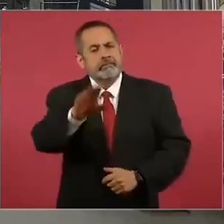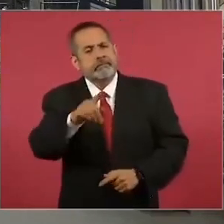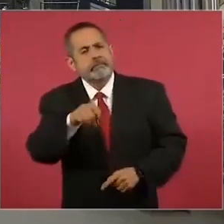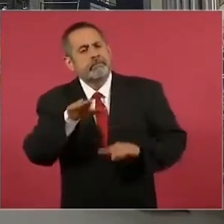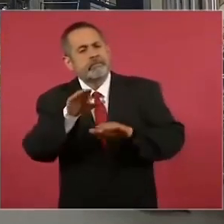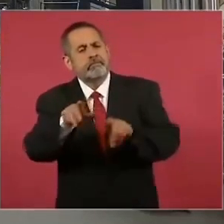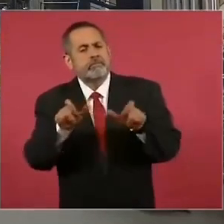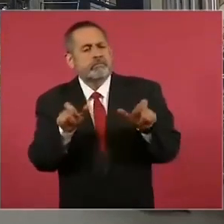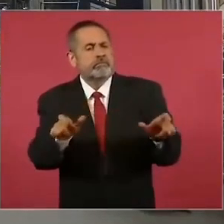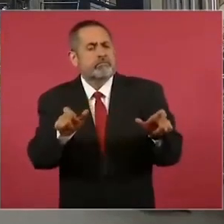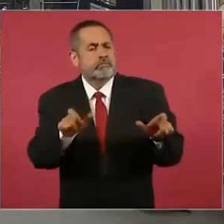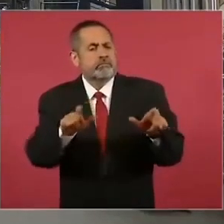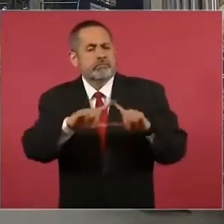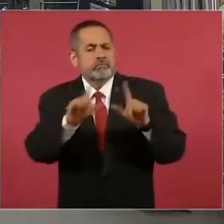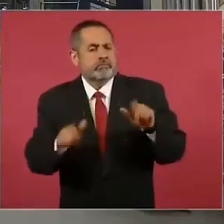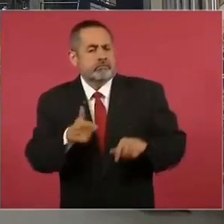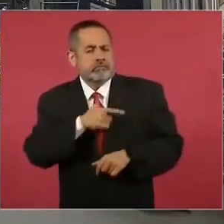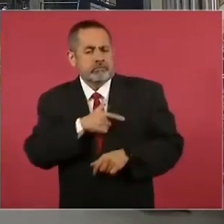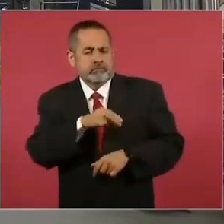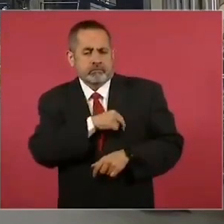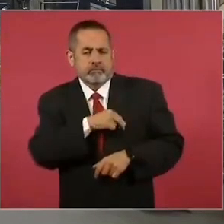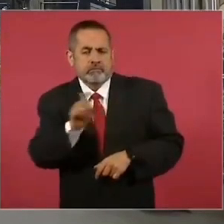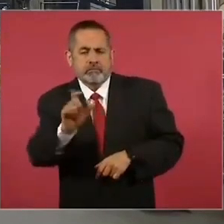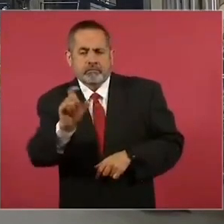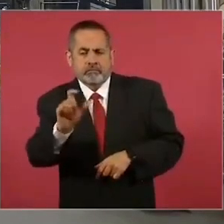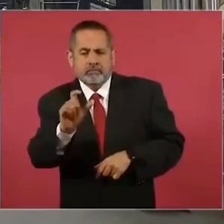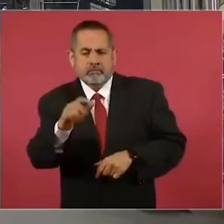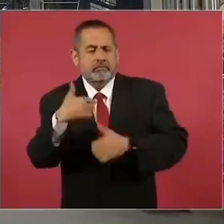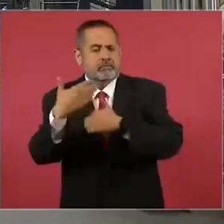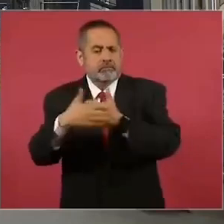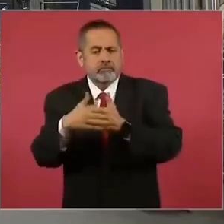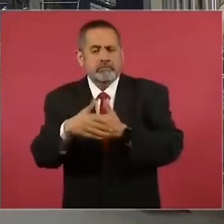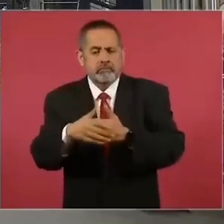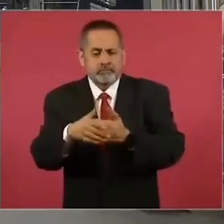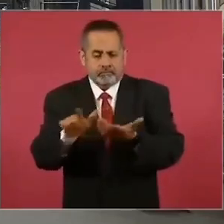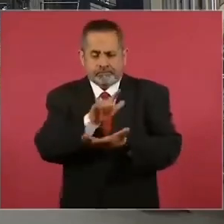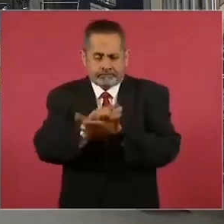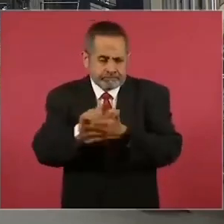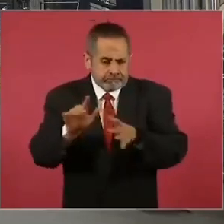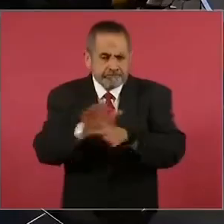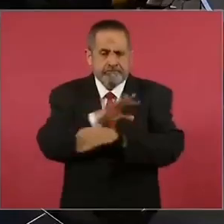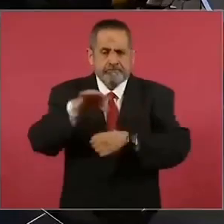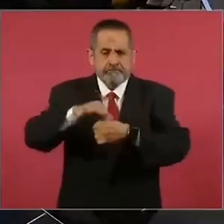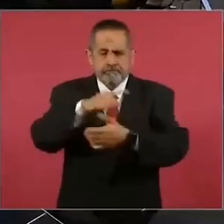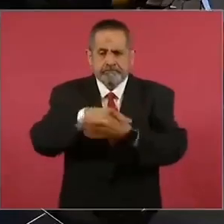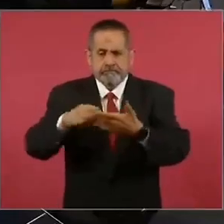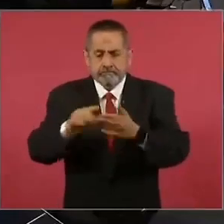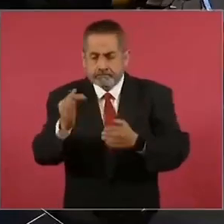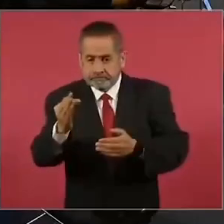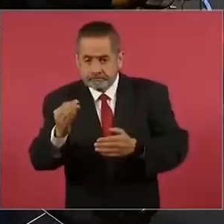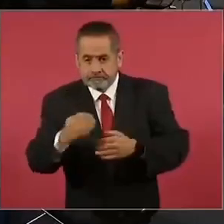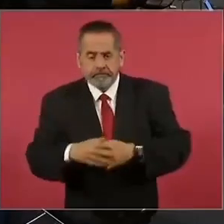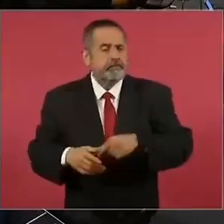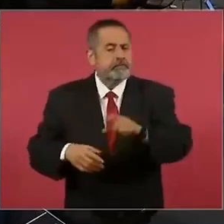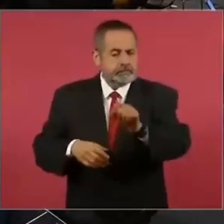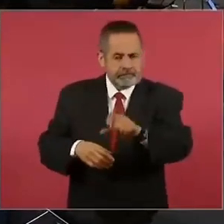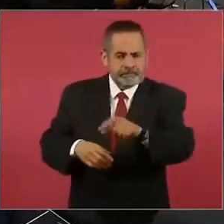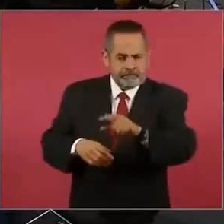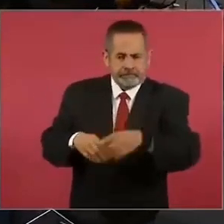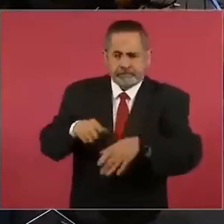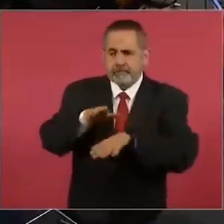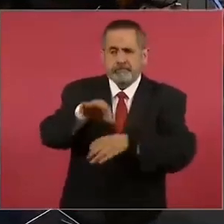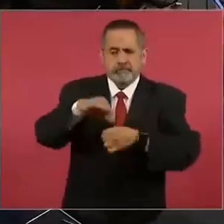para cuándo quedaría? ¿La de la Guardia y la electoral serían también para febrero o las aguantarían hasta septiembre? La electoral también para